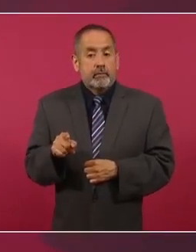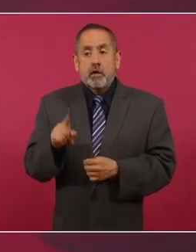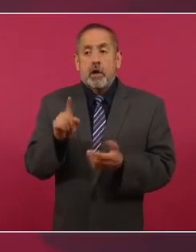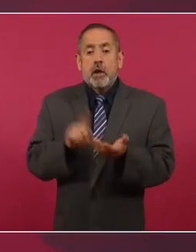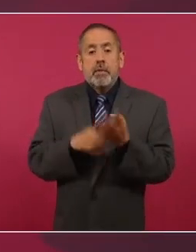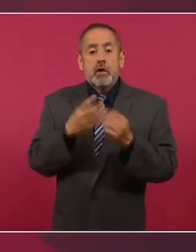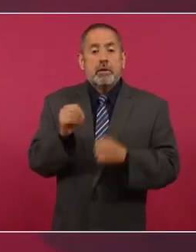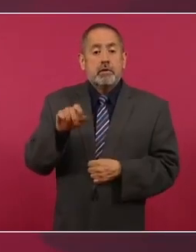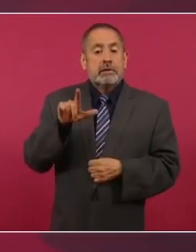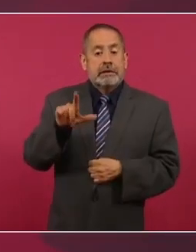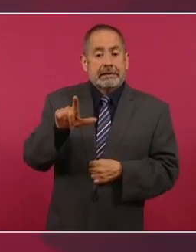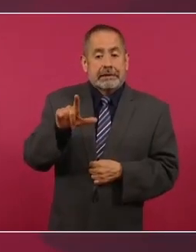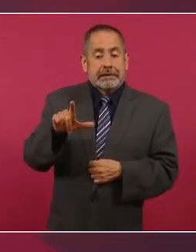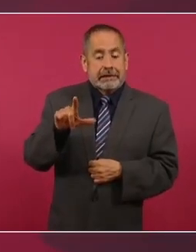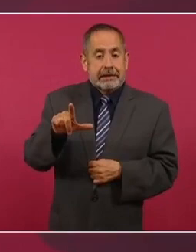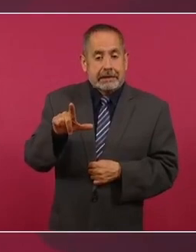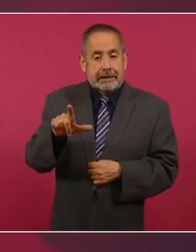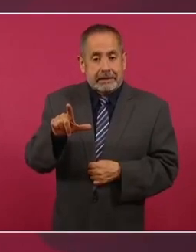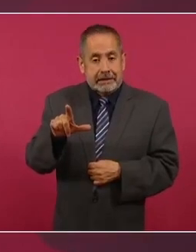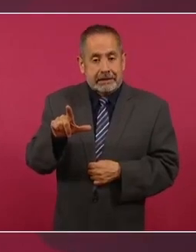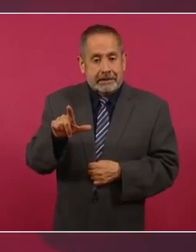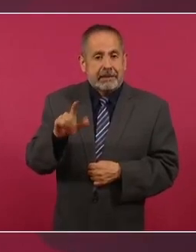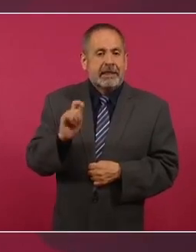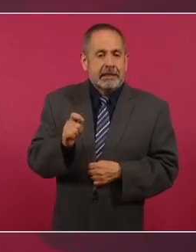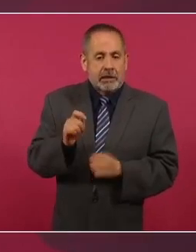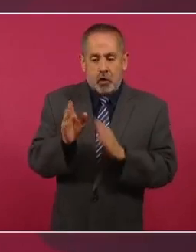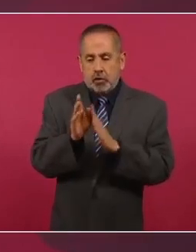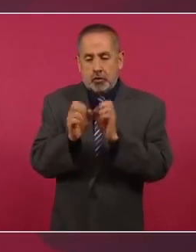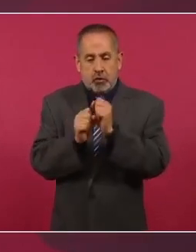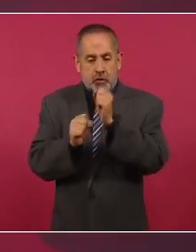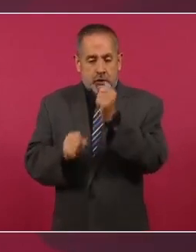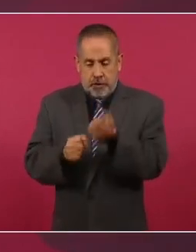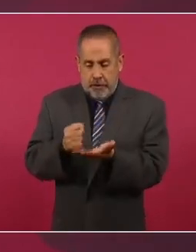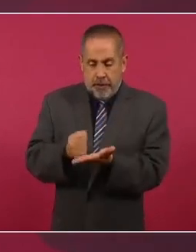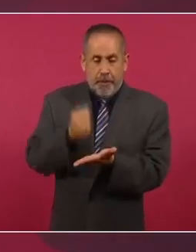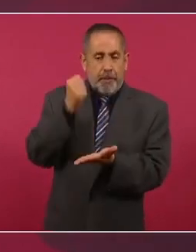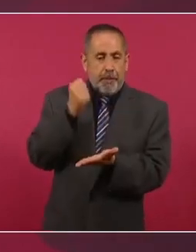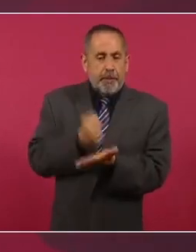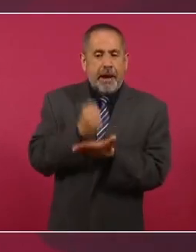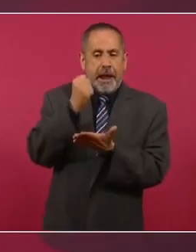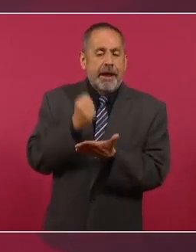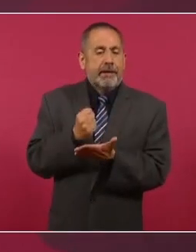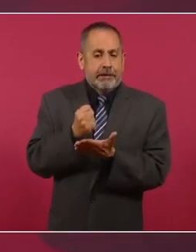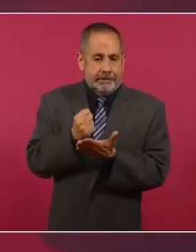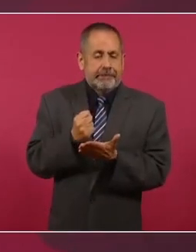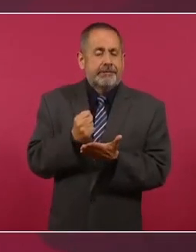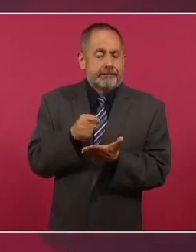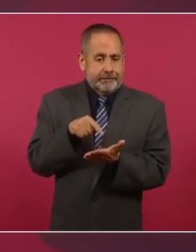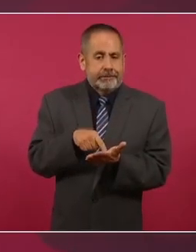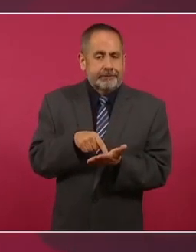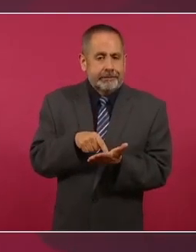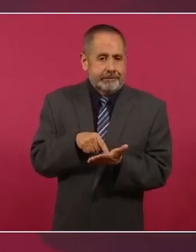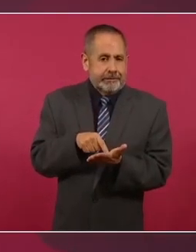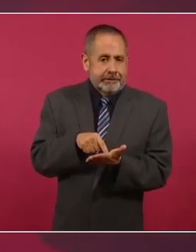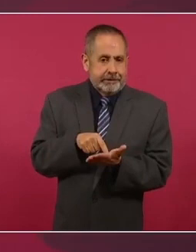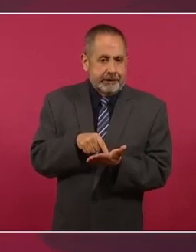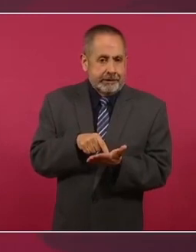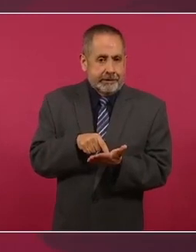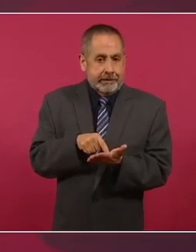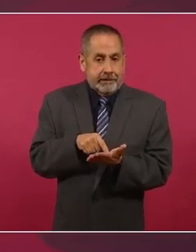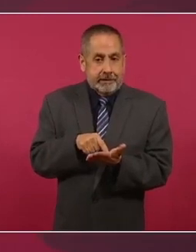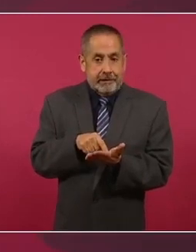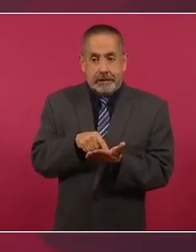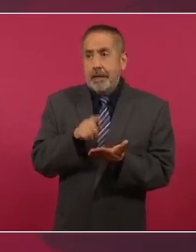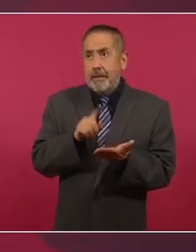constitución que da